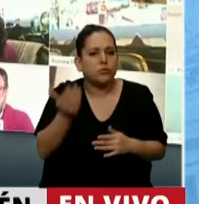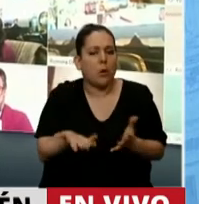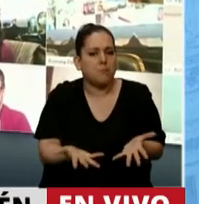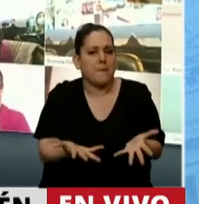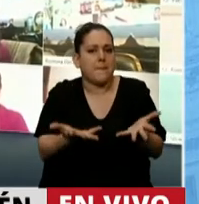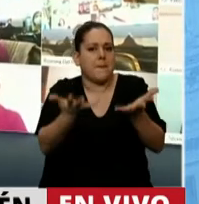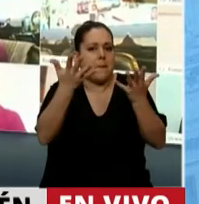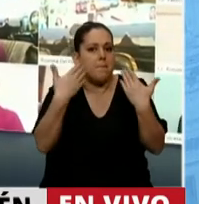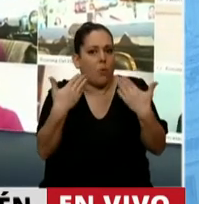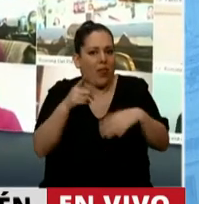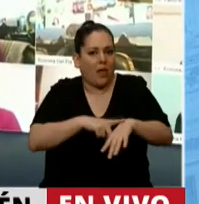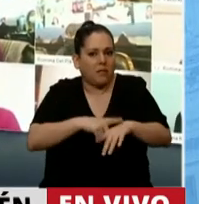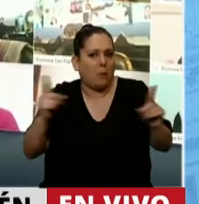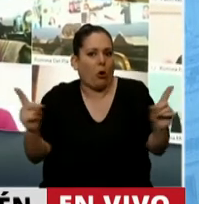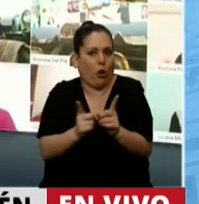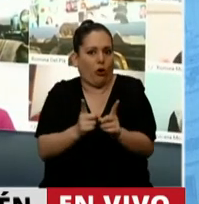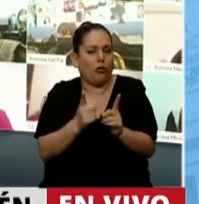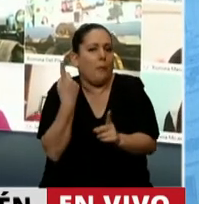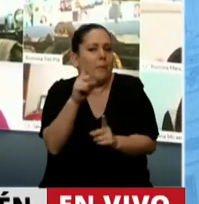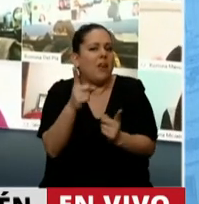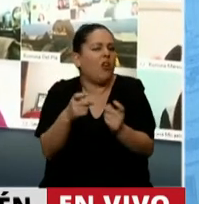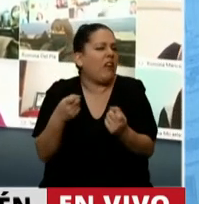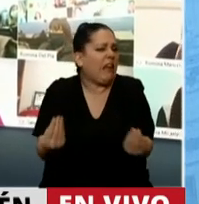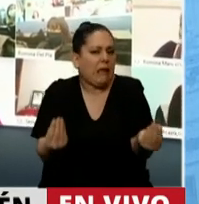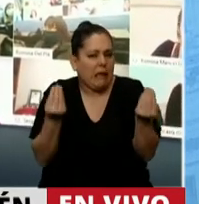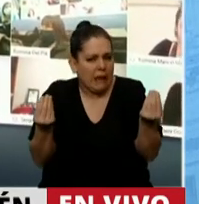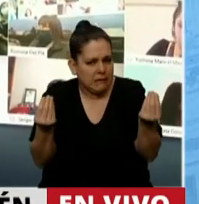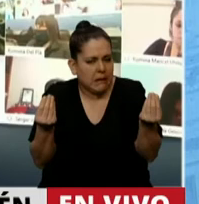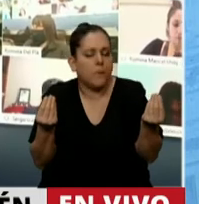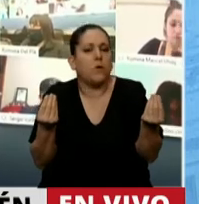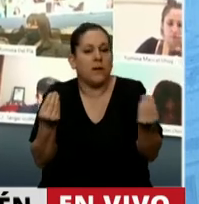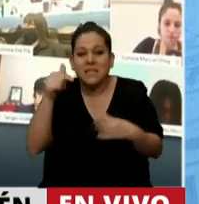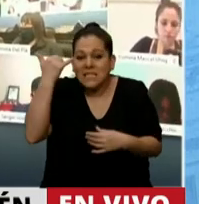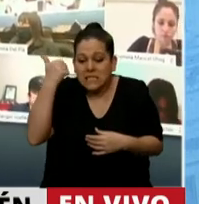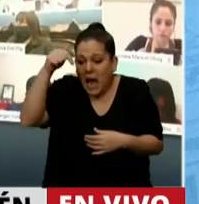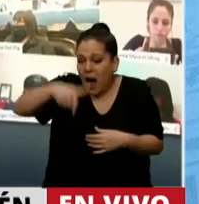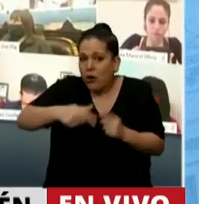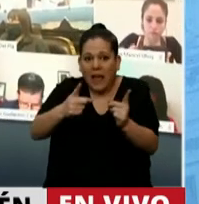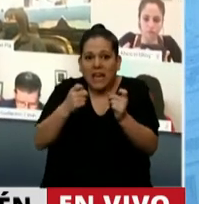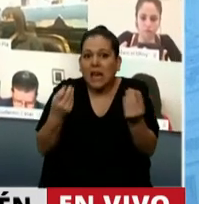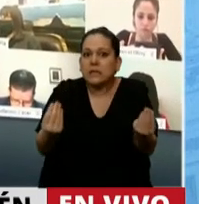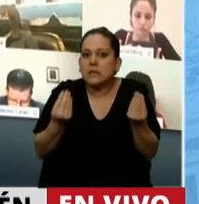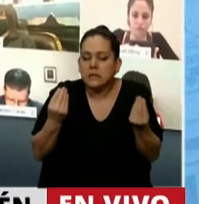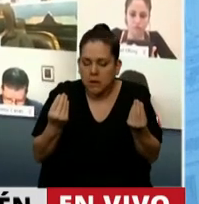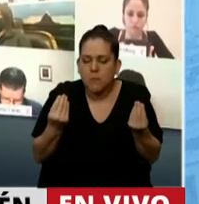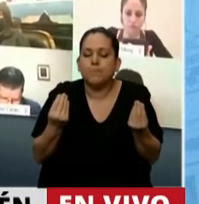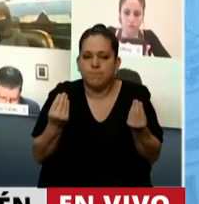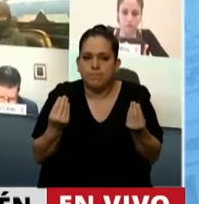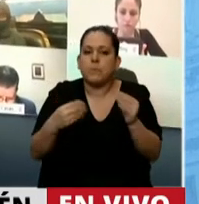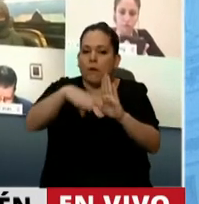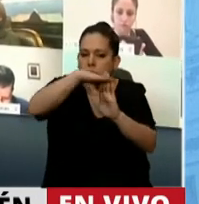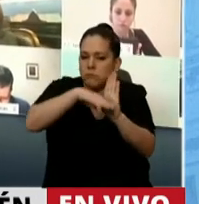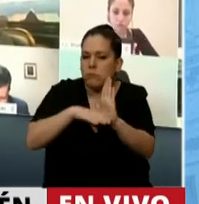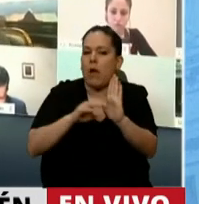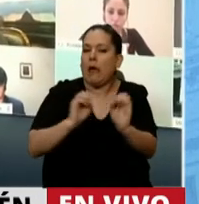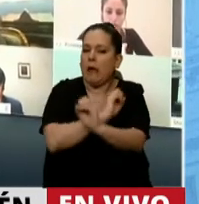gas en el corto plazo. ¿Qué necesitamos? ¿Qué necesitamos ya para resolver estas cosas? Reglas de juego